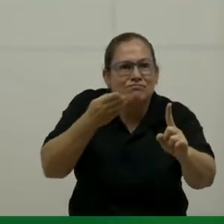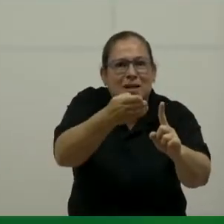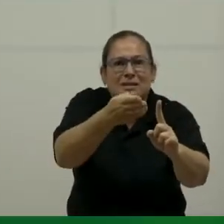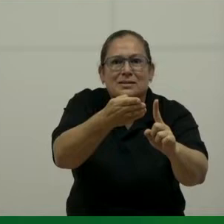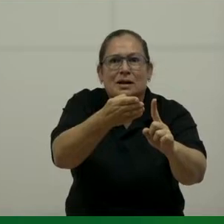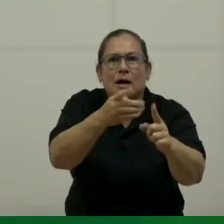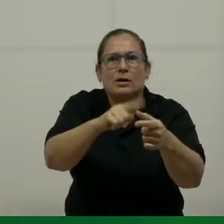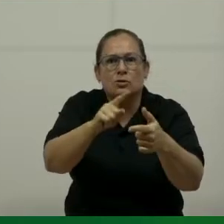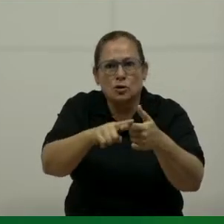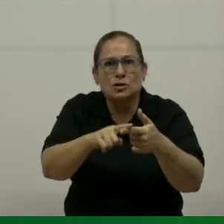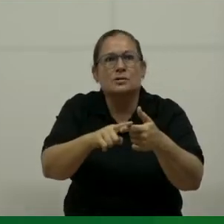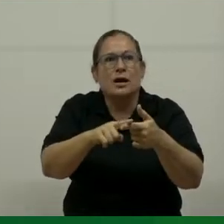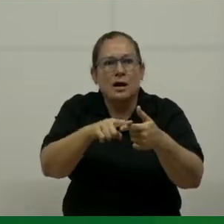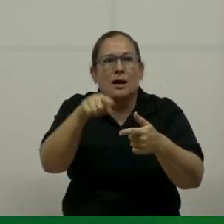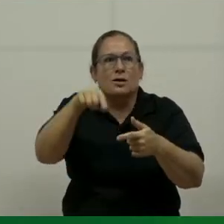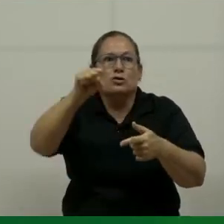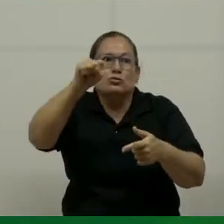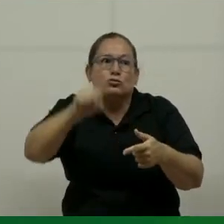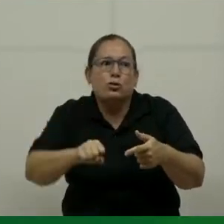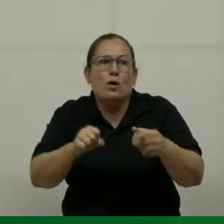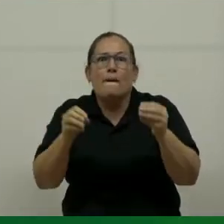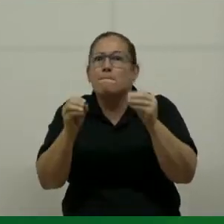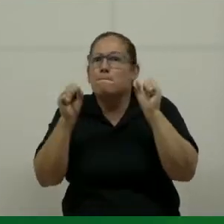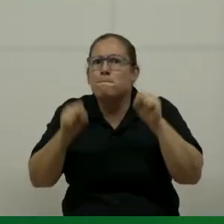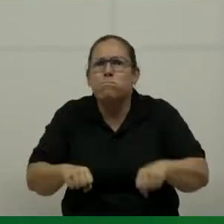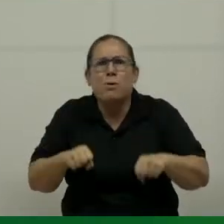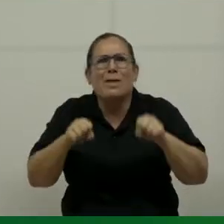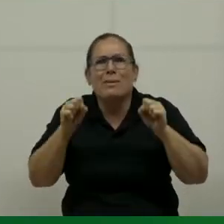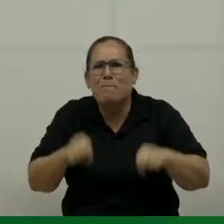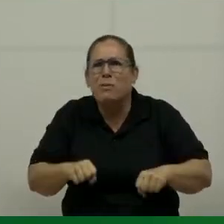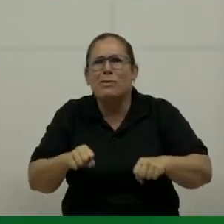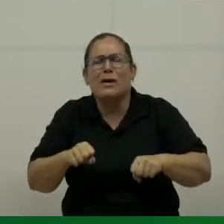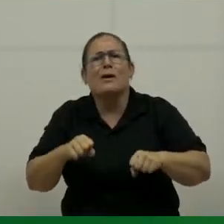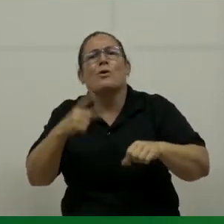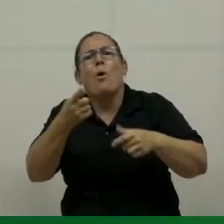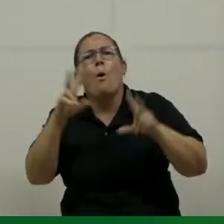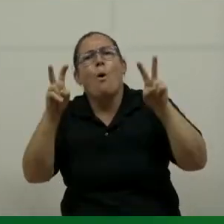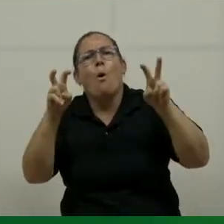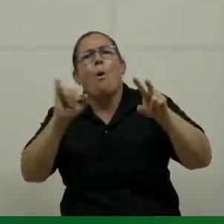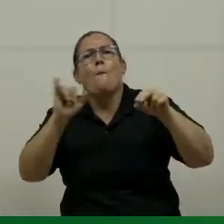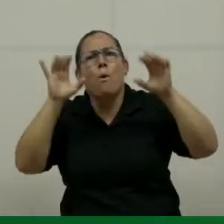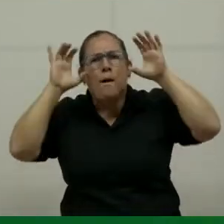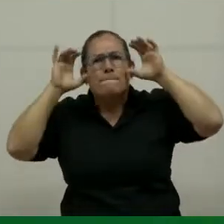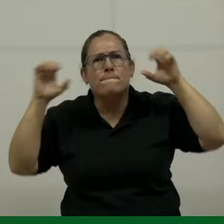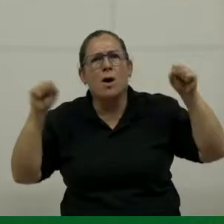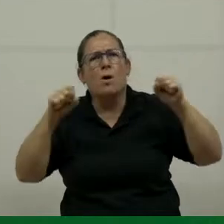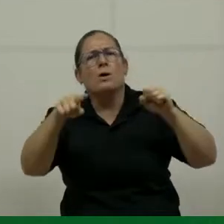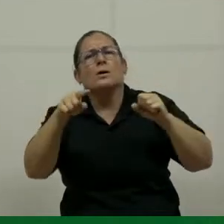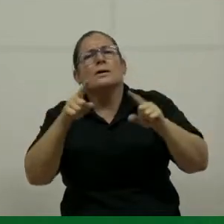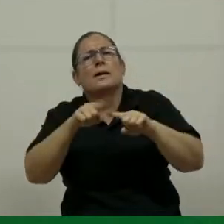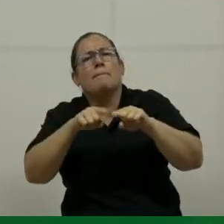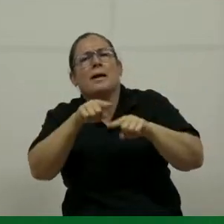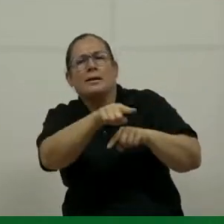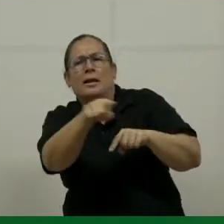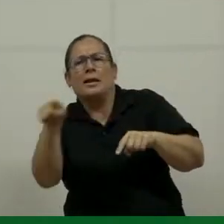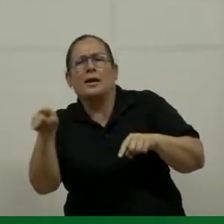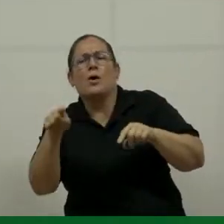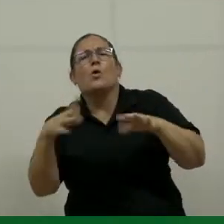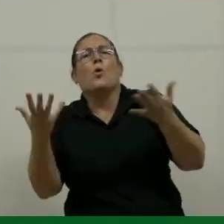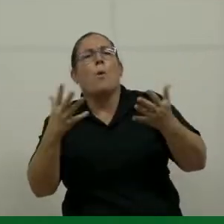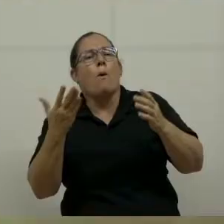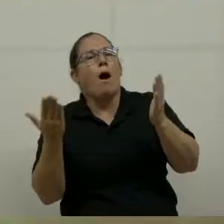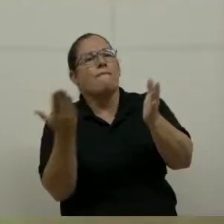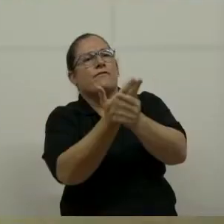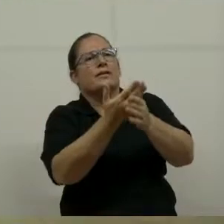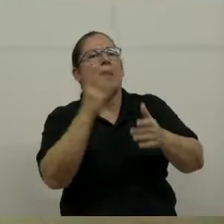contacto con los turistas y que son realmente los embajadores. Y de ustedes depende en gran medida la experiencia que tengan los turistas en el